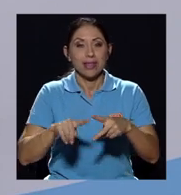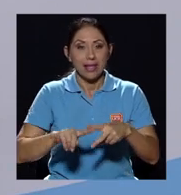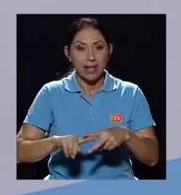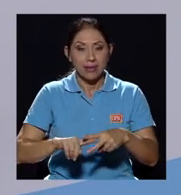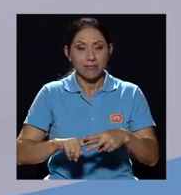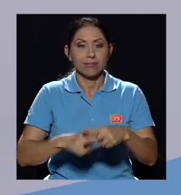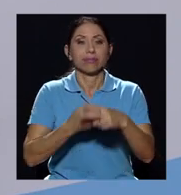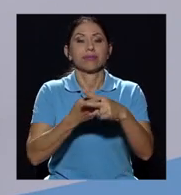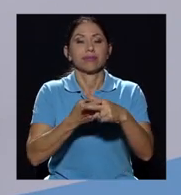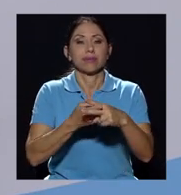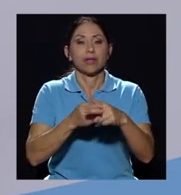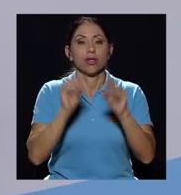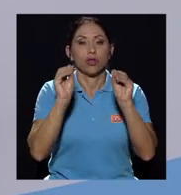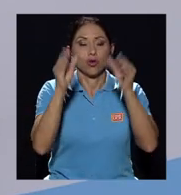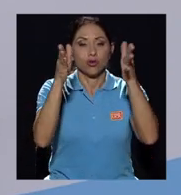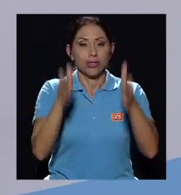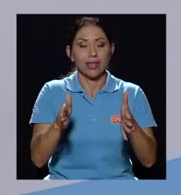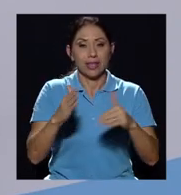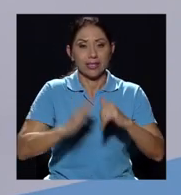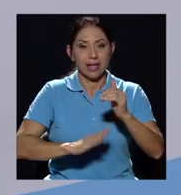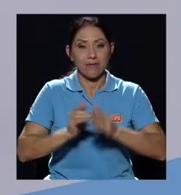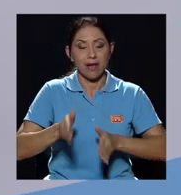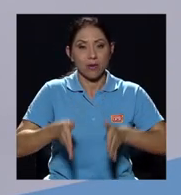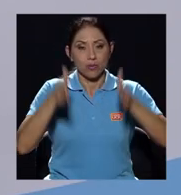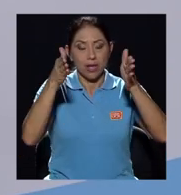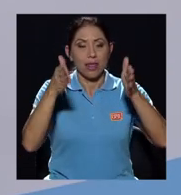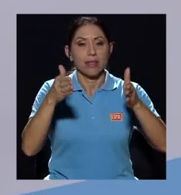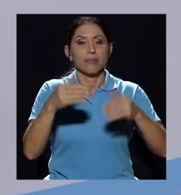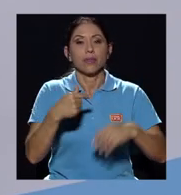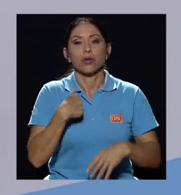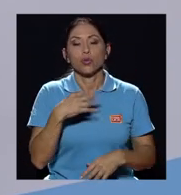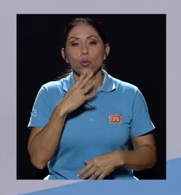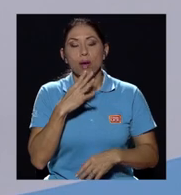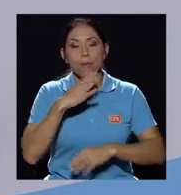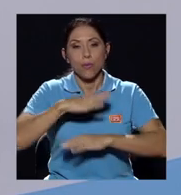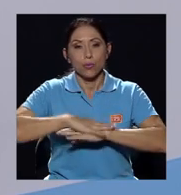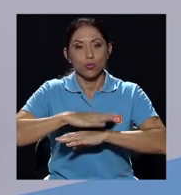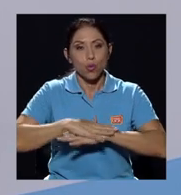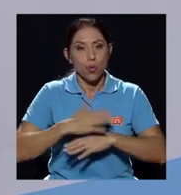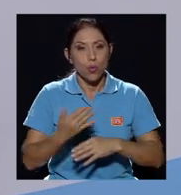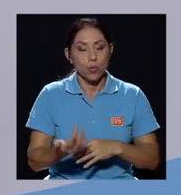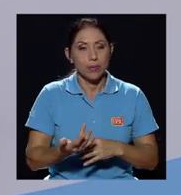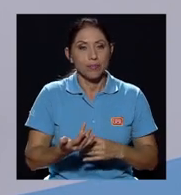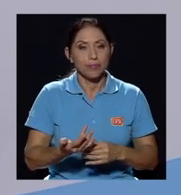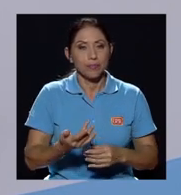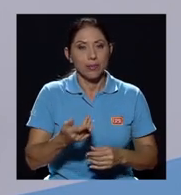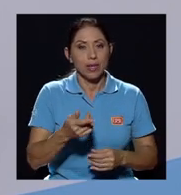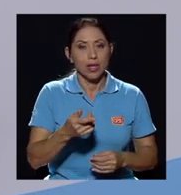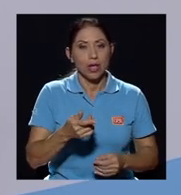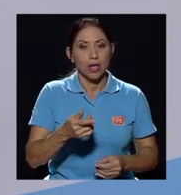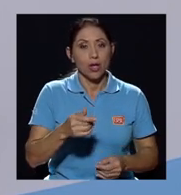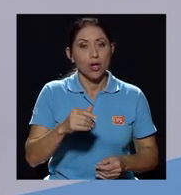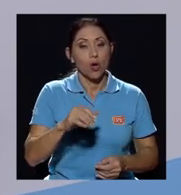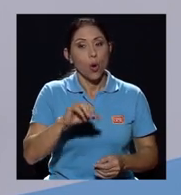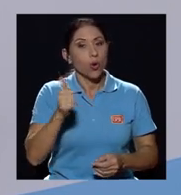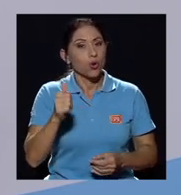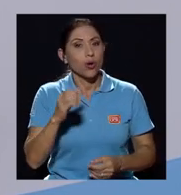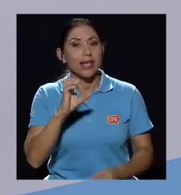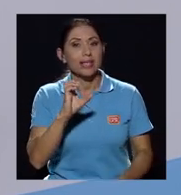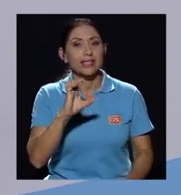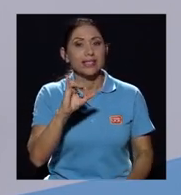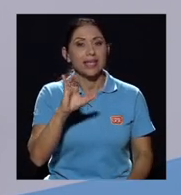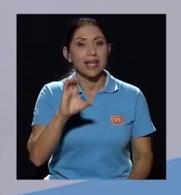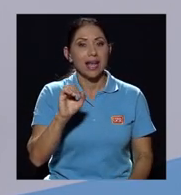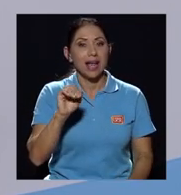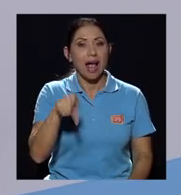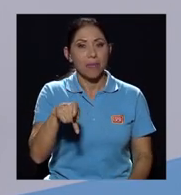docentes de la facultad. Me refiero a otro de los que ha impactado mucho es el CICAP, que